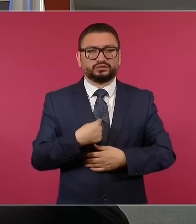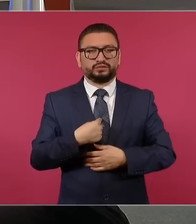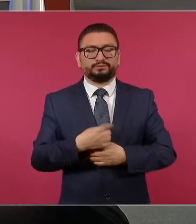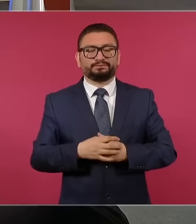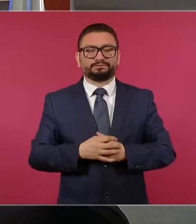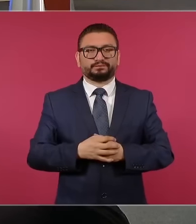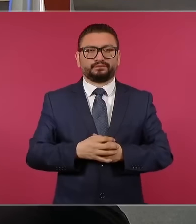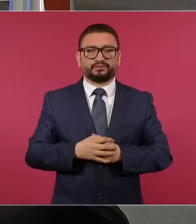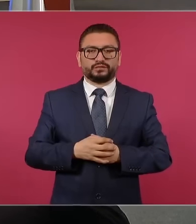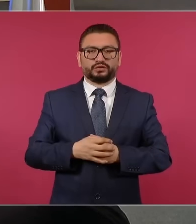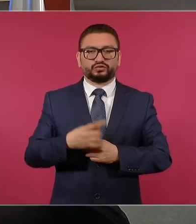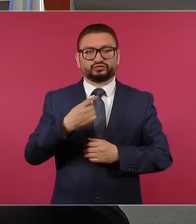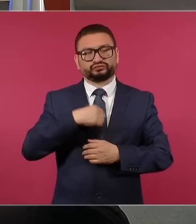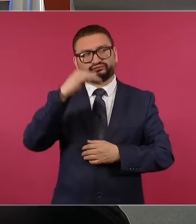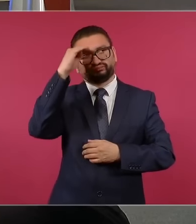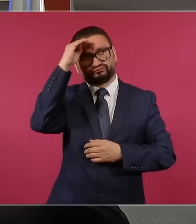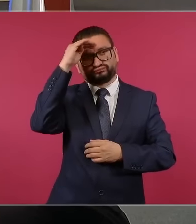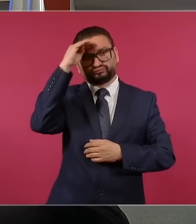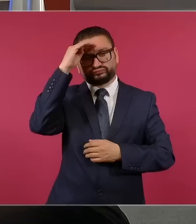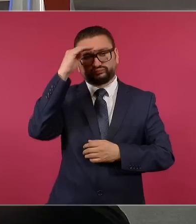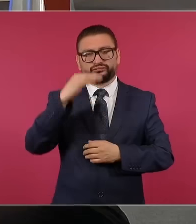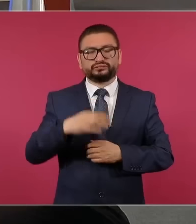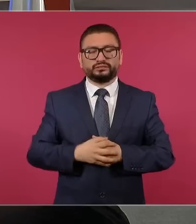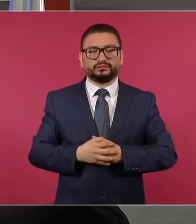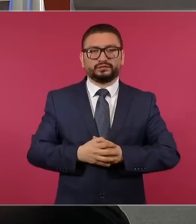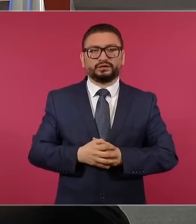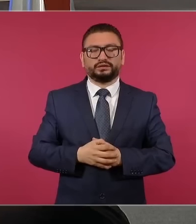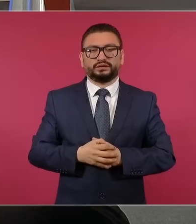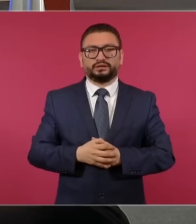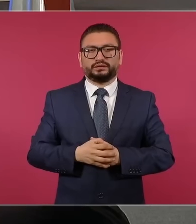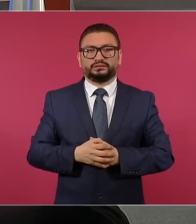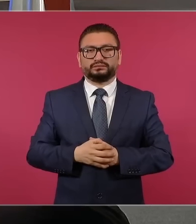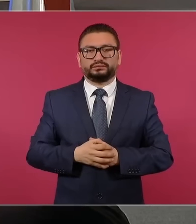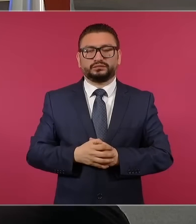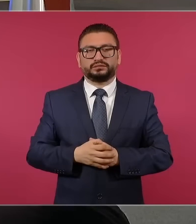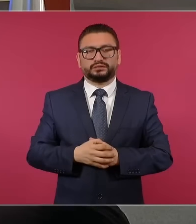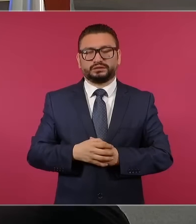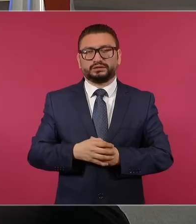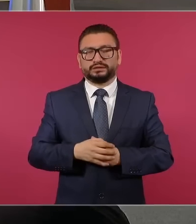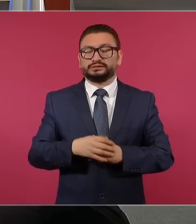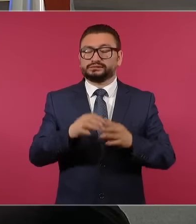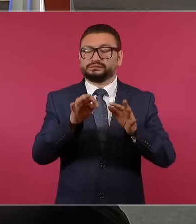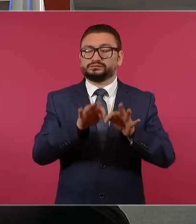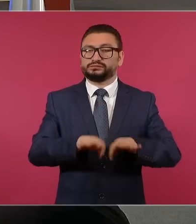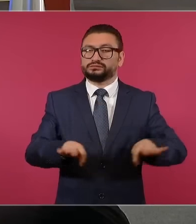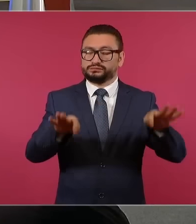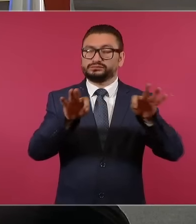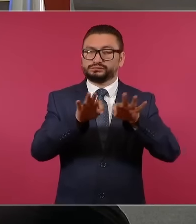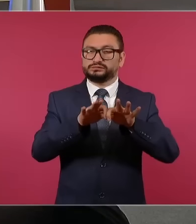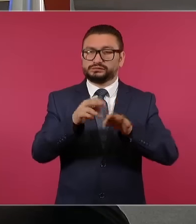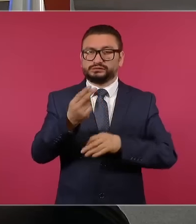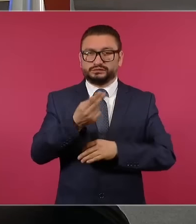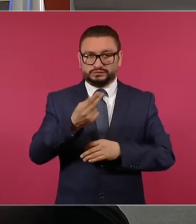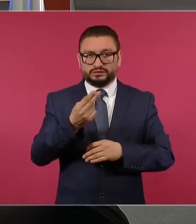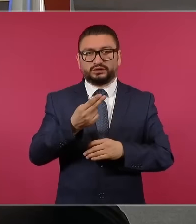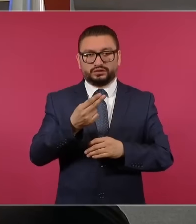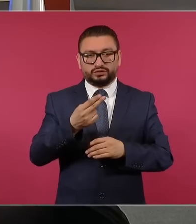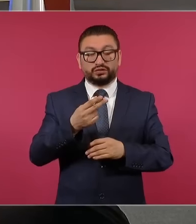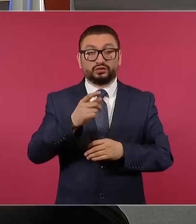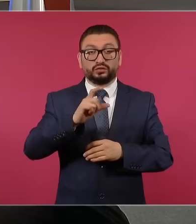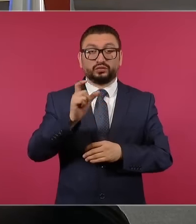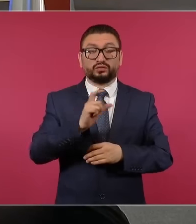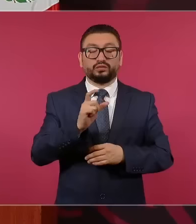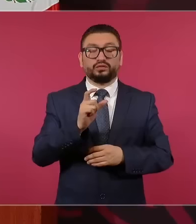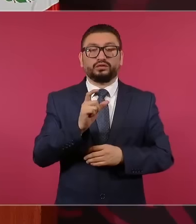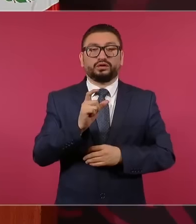Yo pienso que sería importante que, regresando